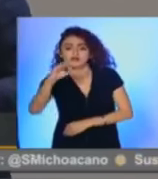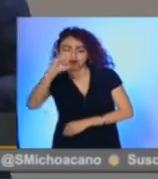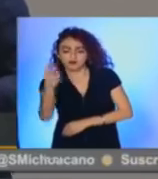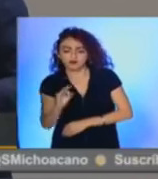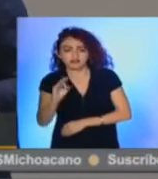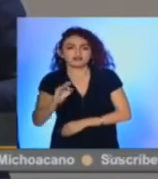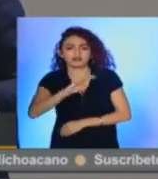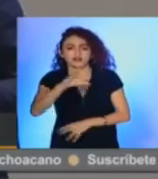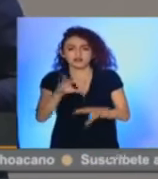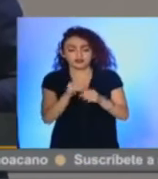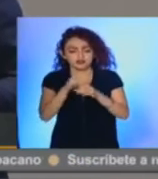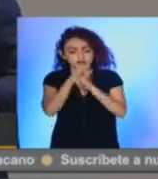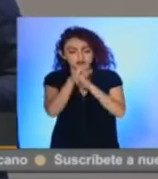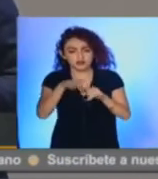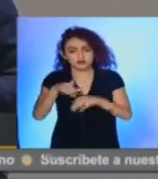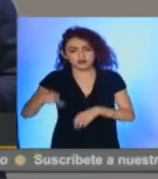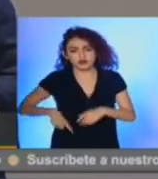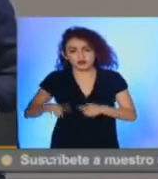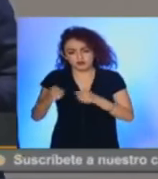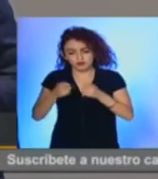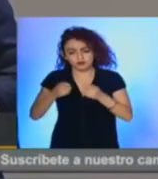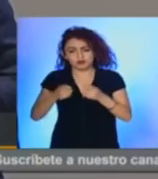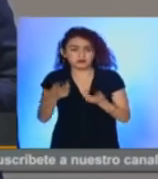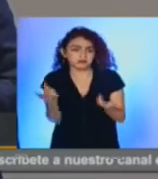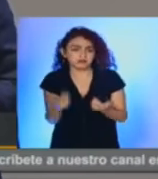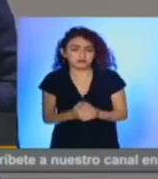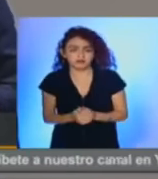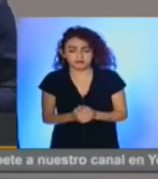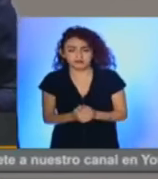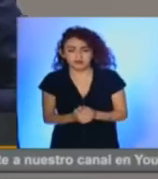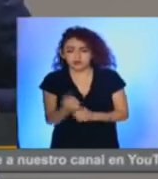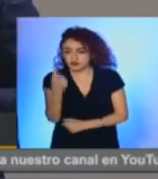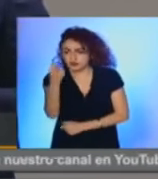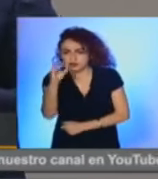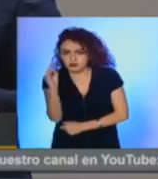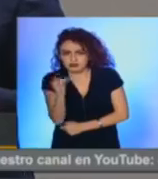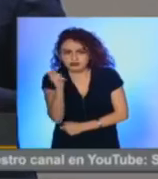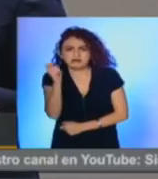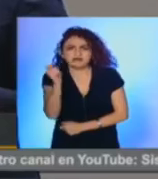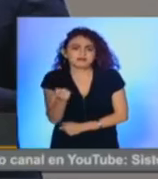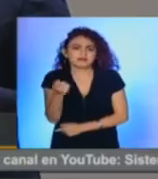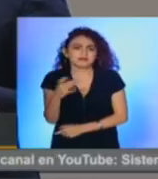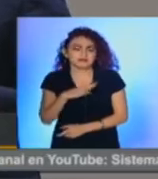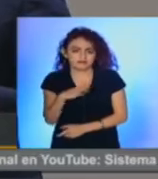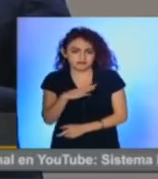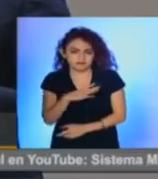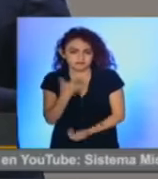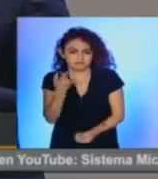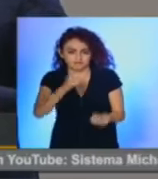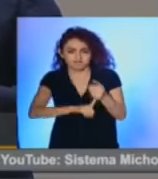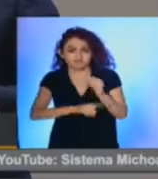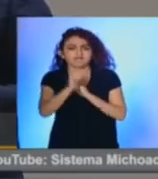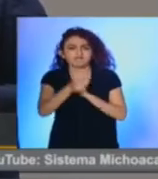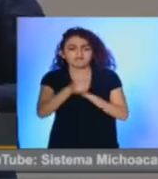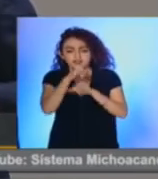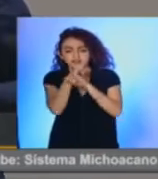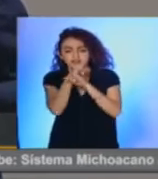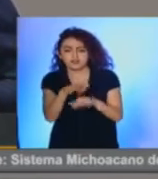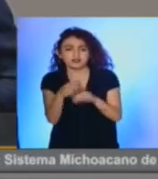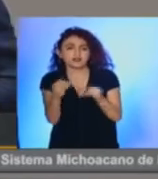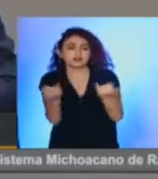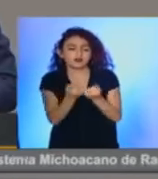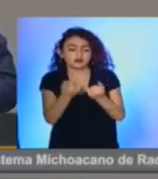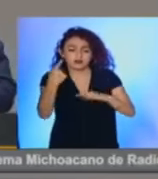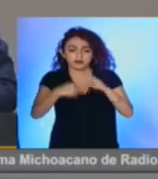de la información gubernamental, dirán, y el otro 1%, bueno, pues hay información que